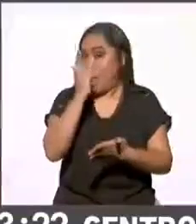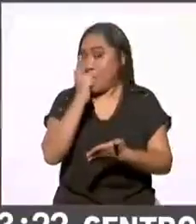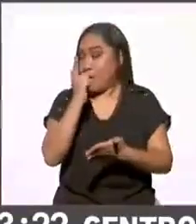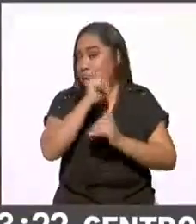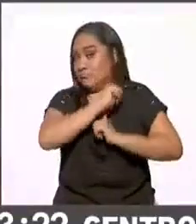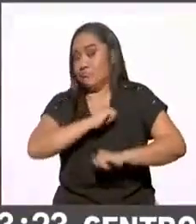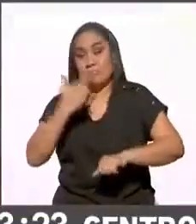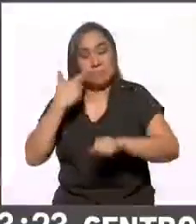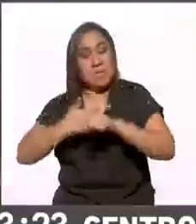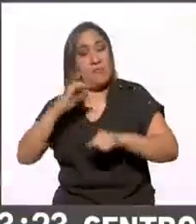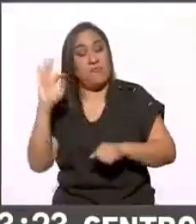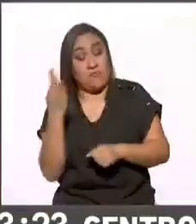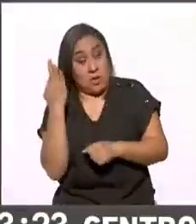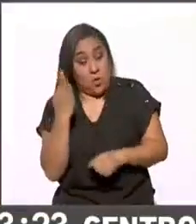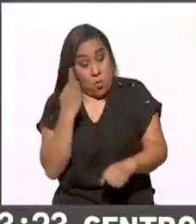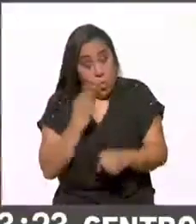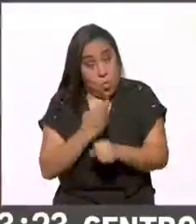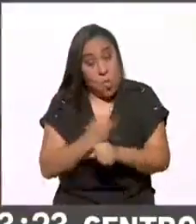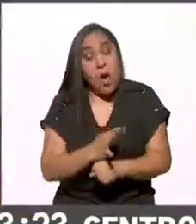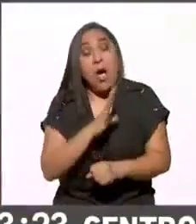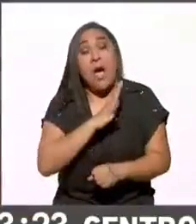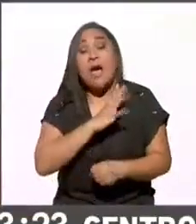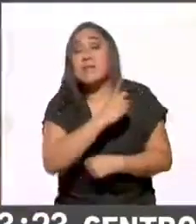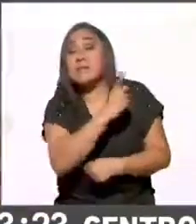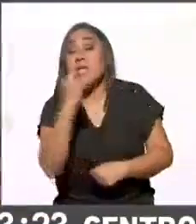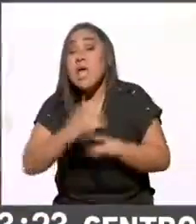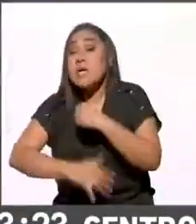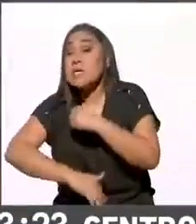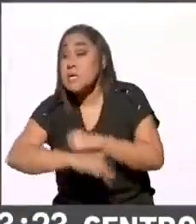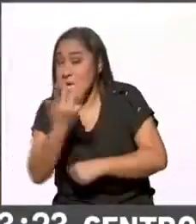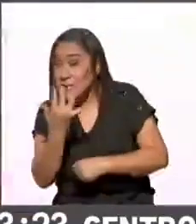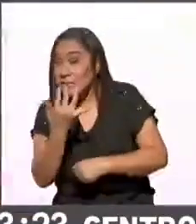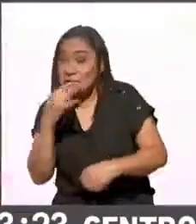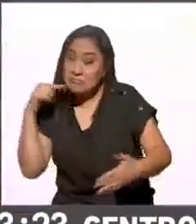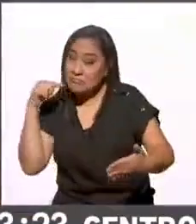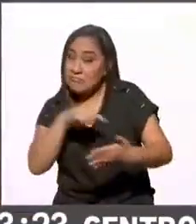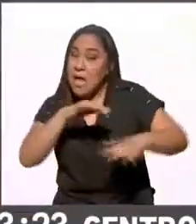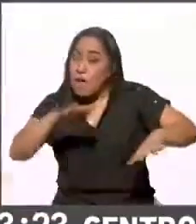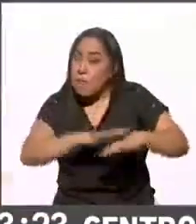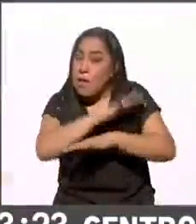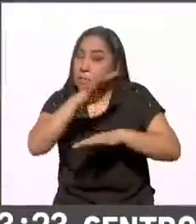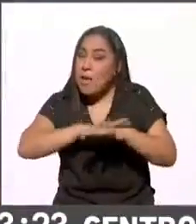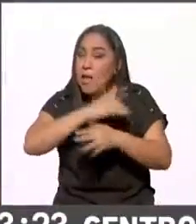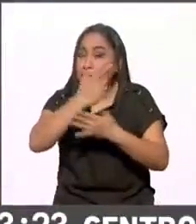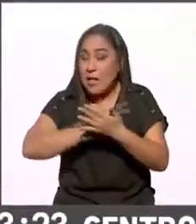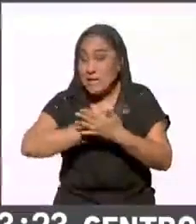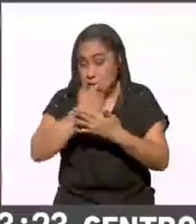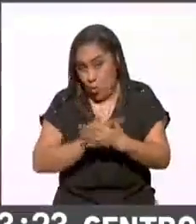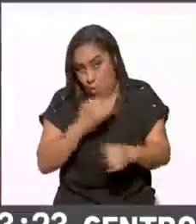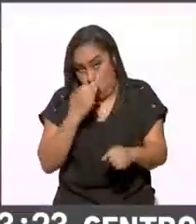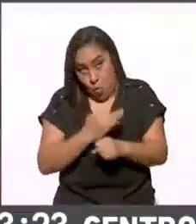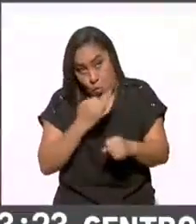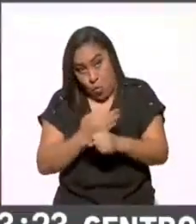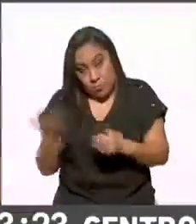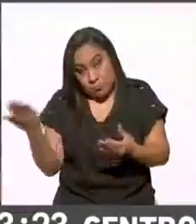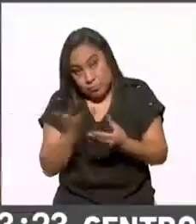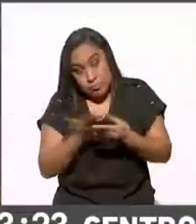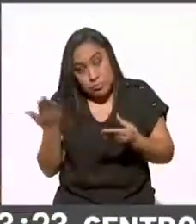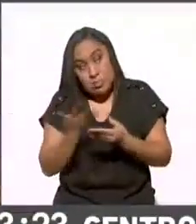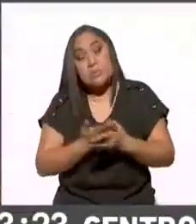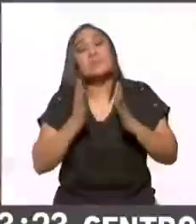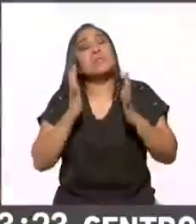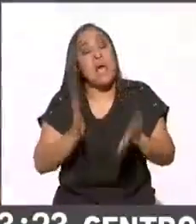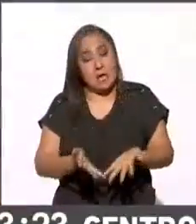115 delitos de este tipo registrados hasta ahora y creemos